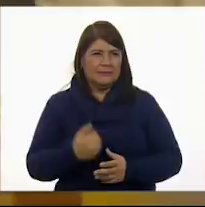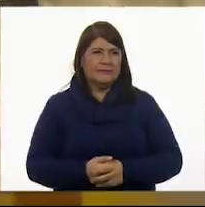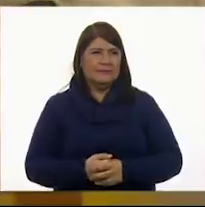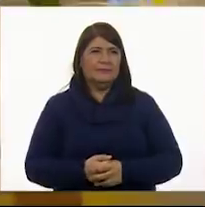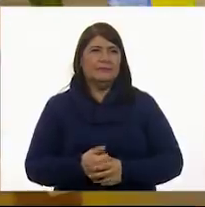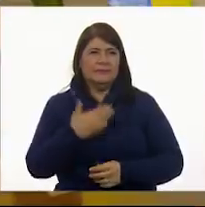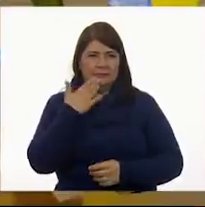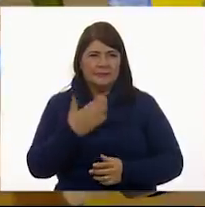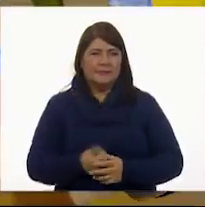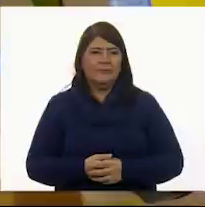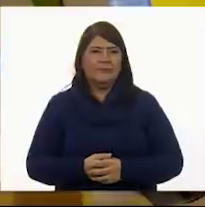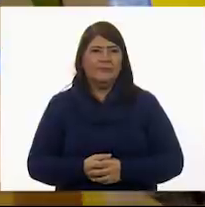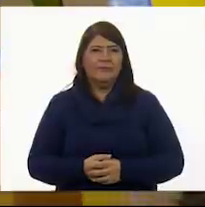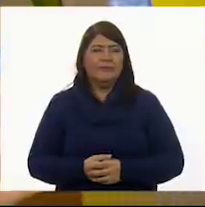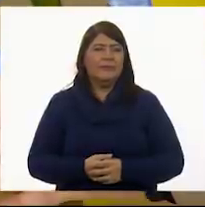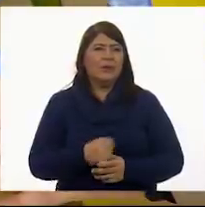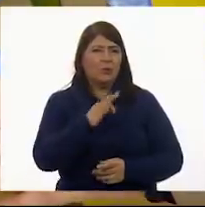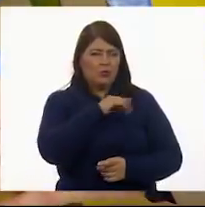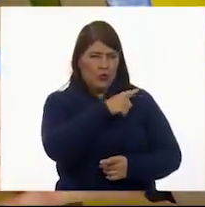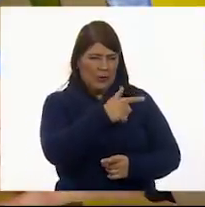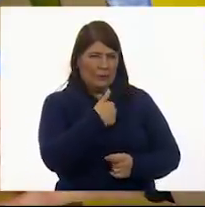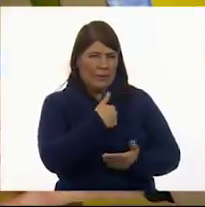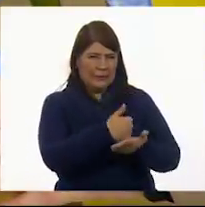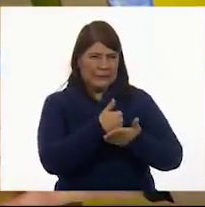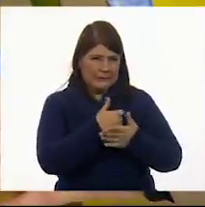Ahí, perfecto. Agente Bri, por favor.